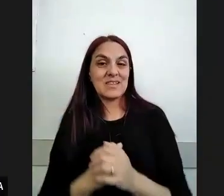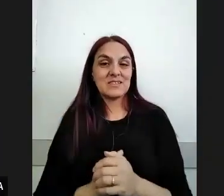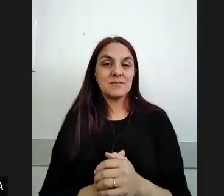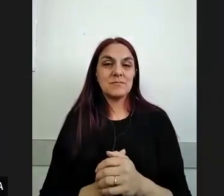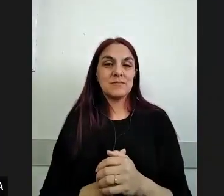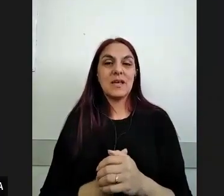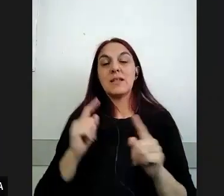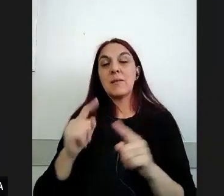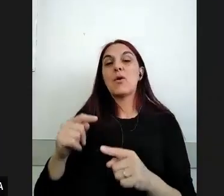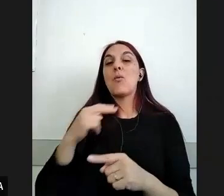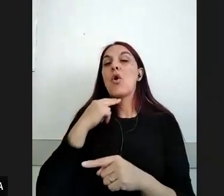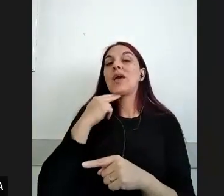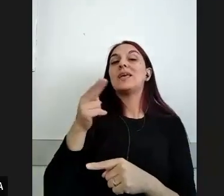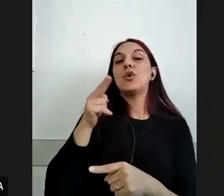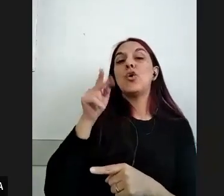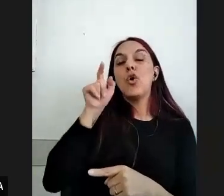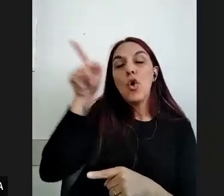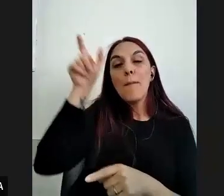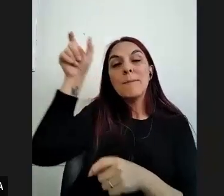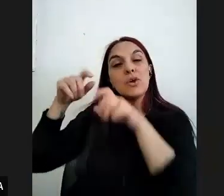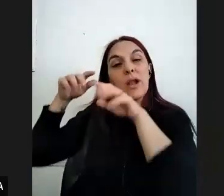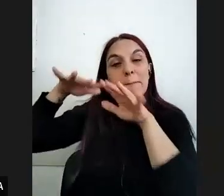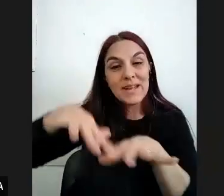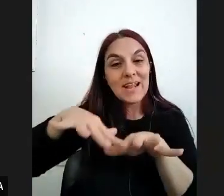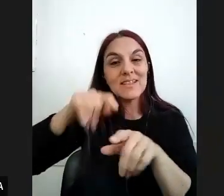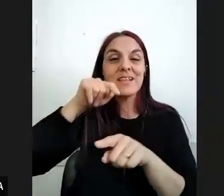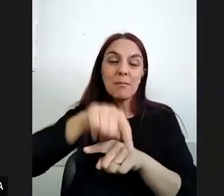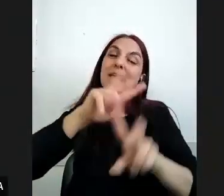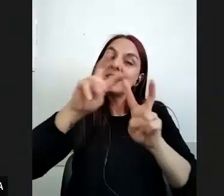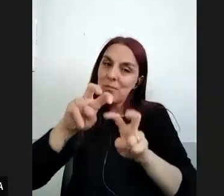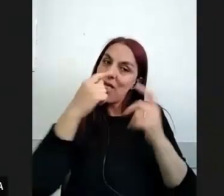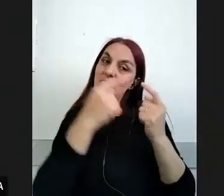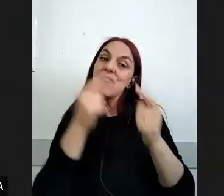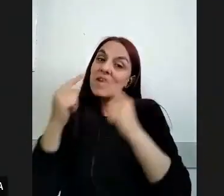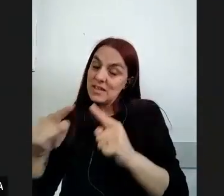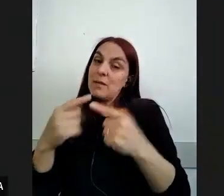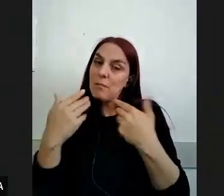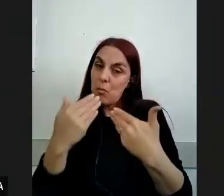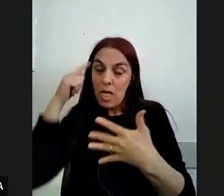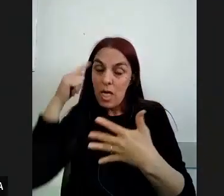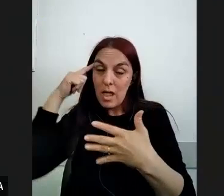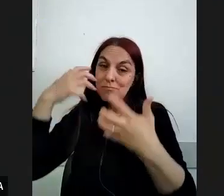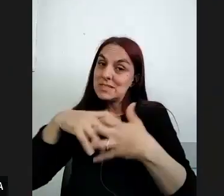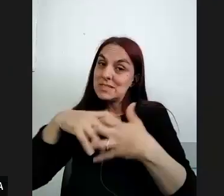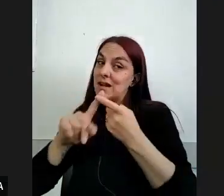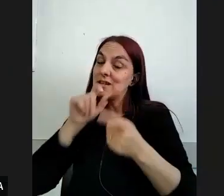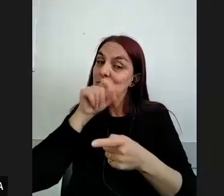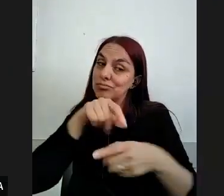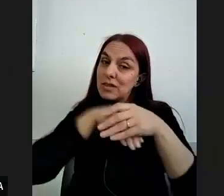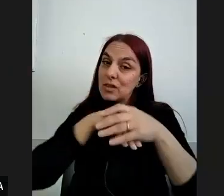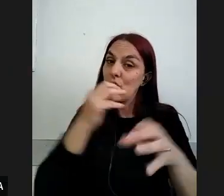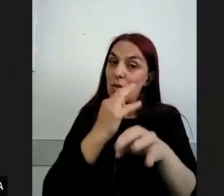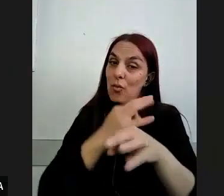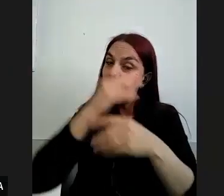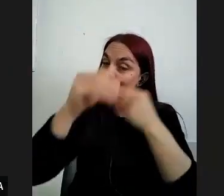eso de los hijos de la población migrante como otra cuestión ¿no? para pensar también la relación de las escuelas con la familia